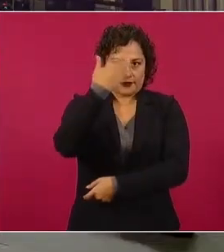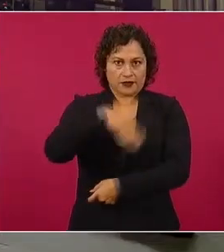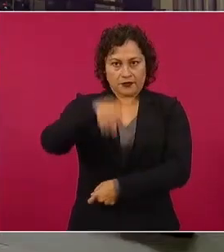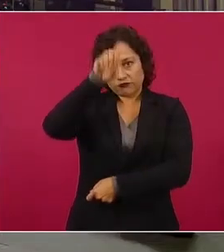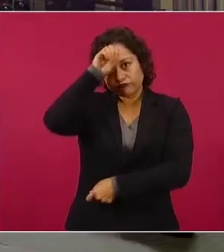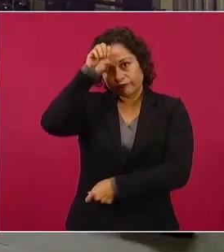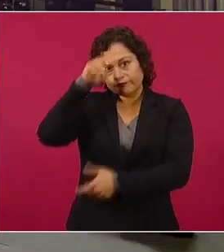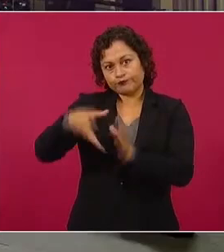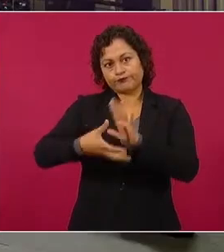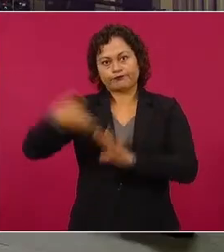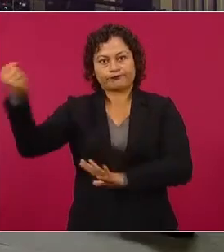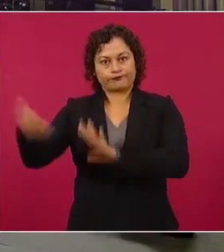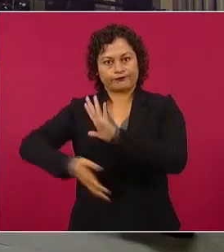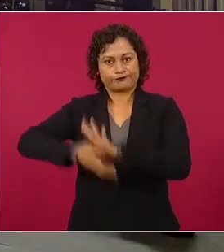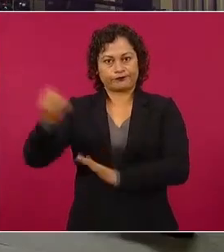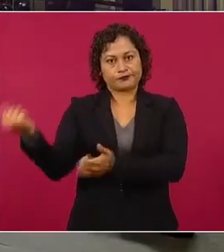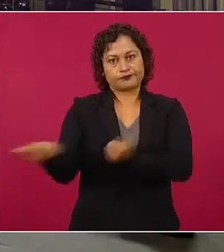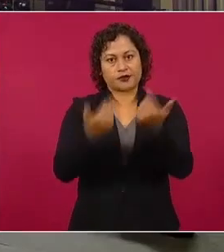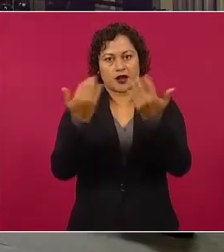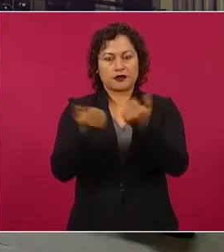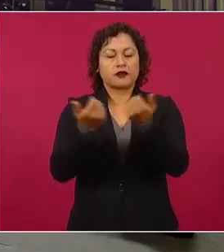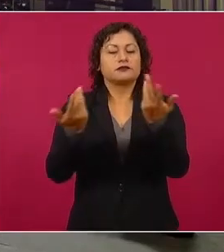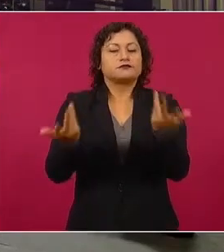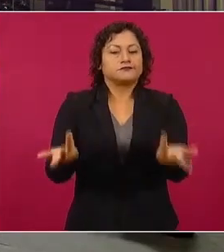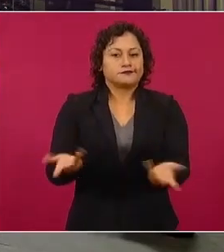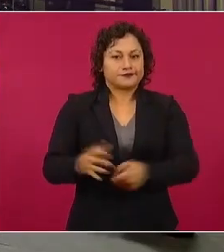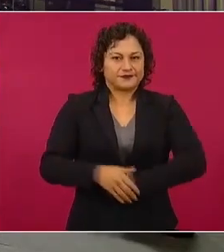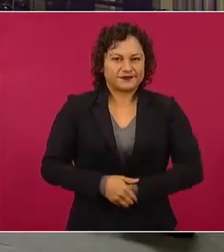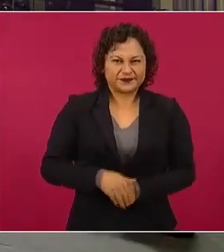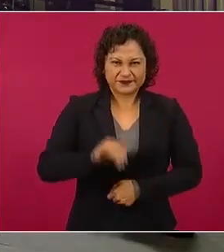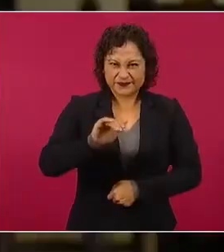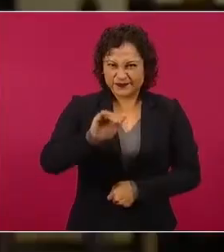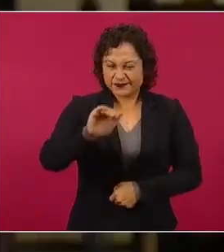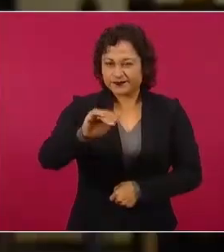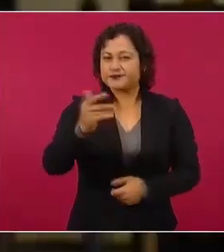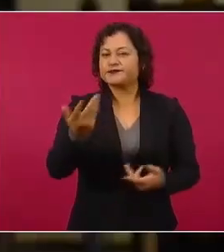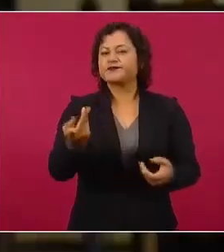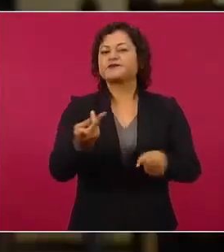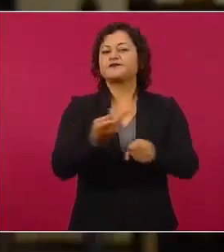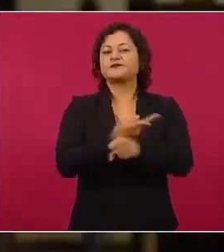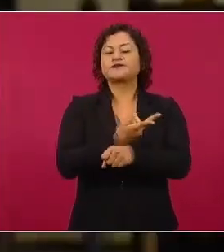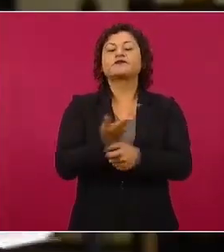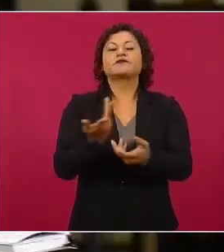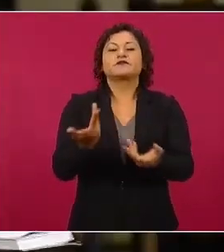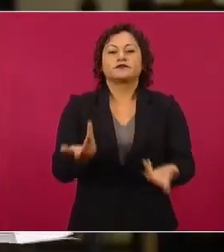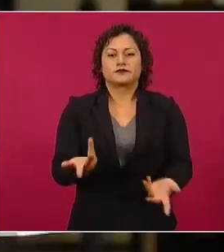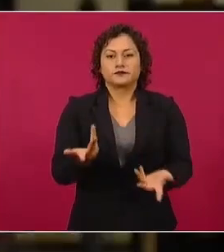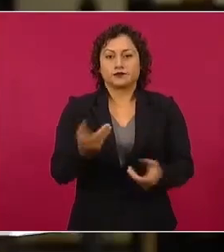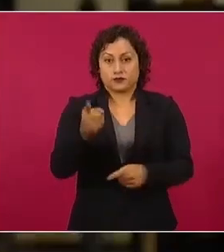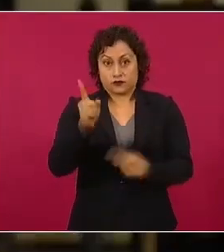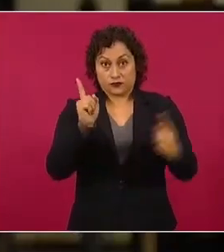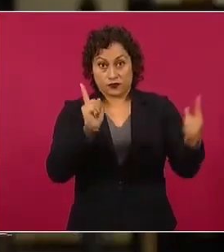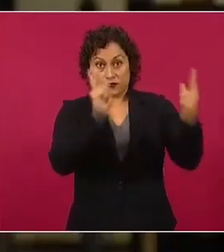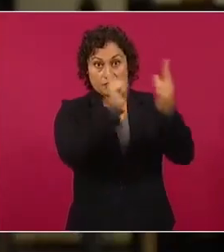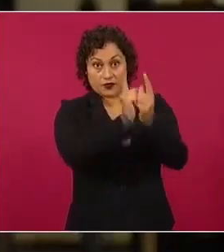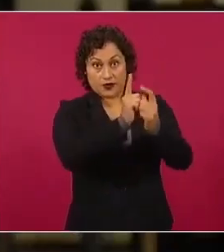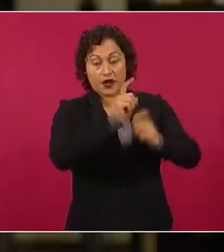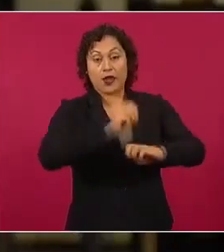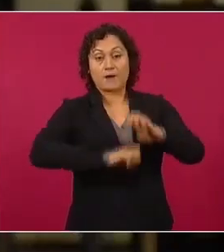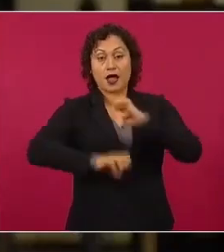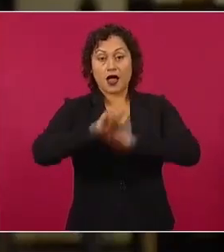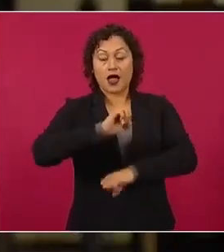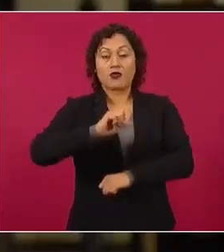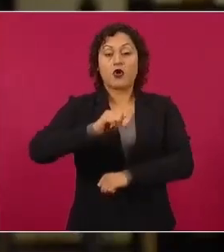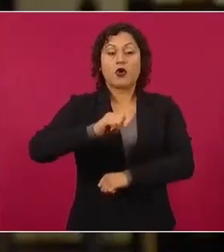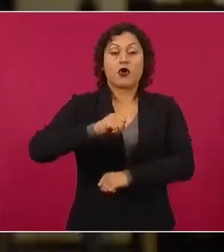la nación. En este sentido, presidente, ¿cuál ha sido el resultado del acercamiento que tuvo usted con el embajador? Y